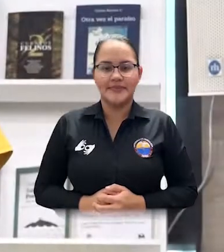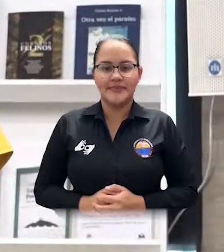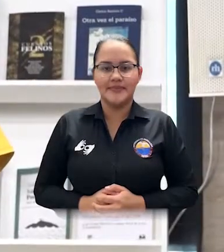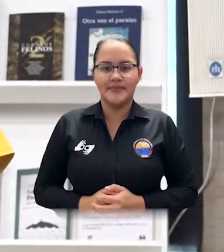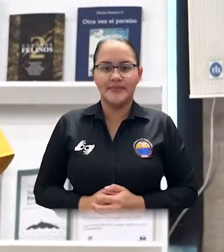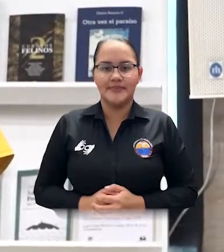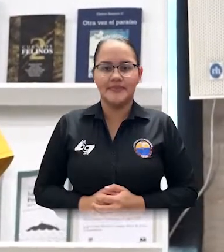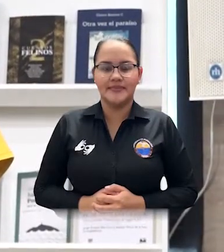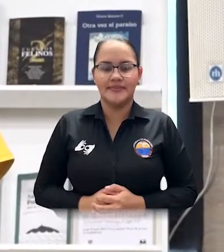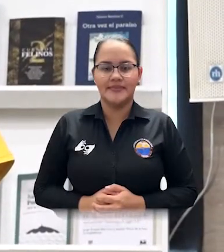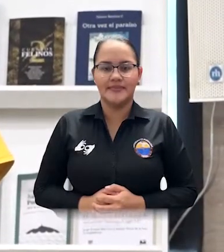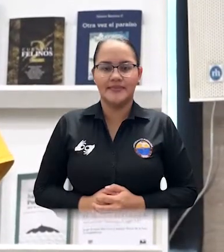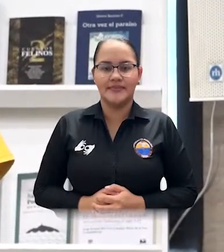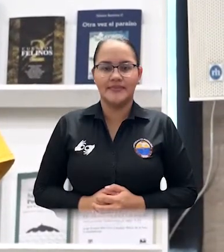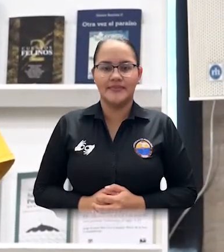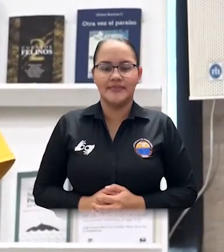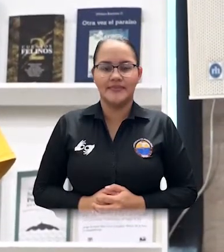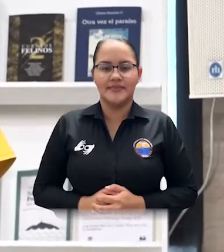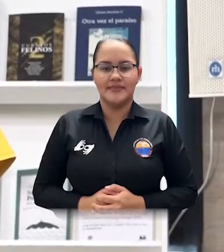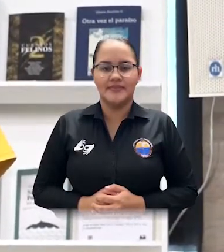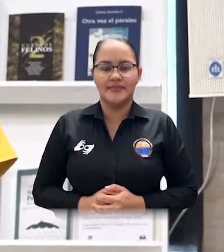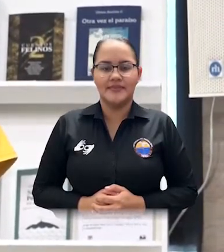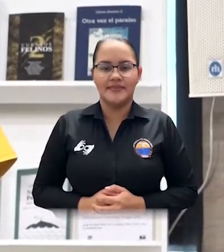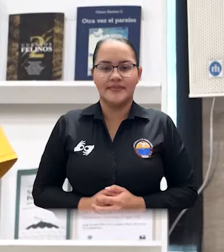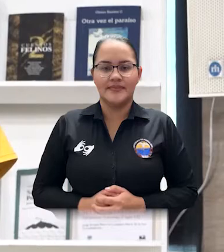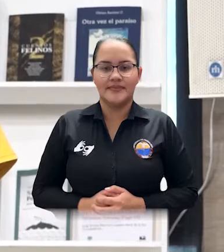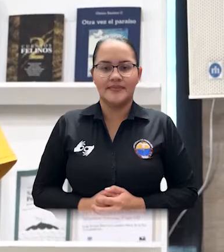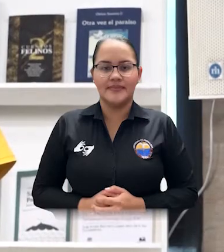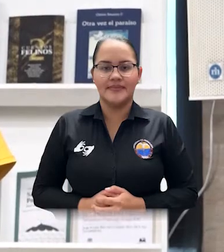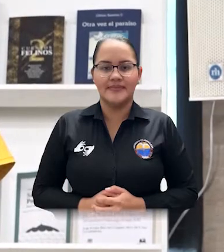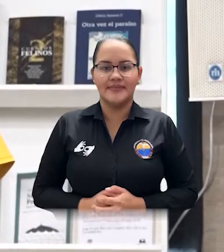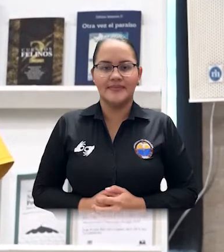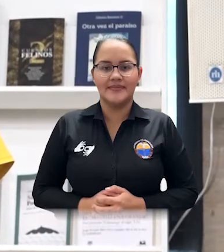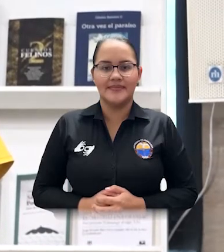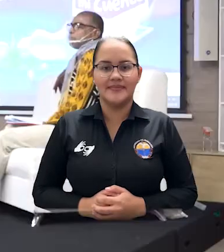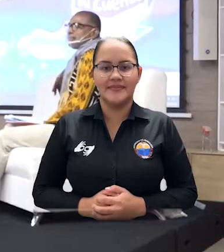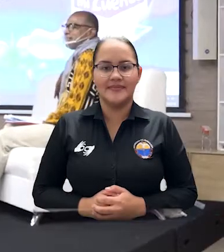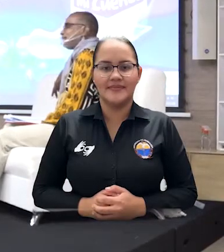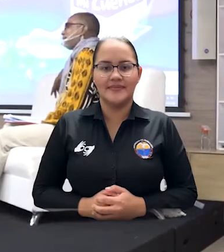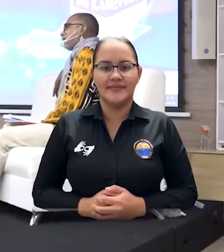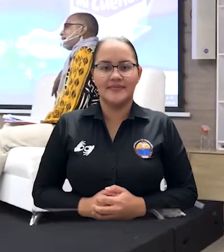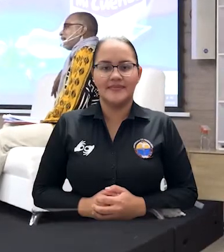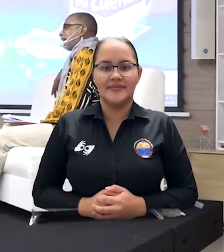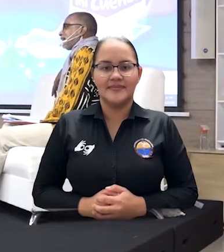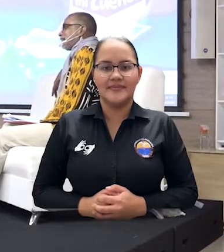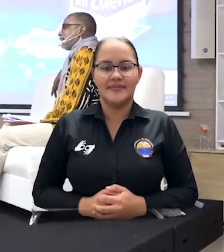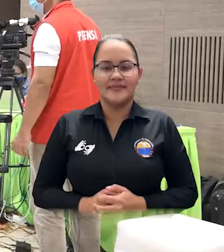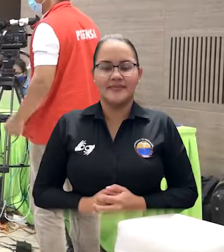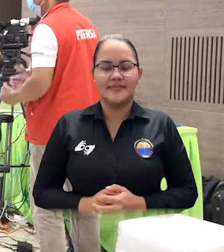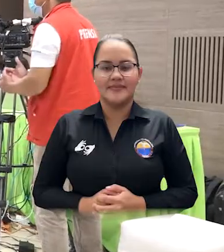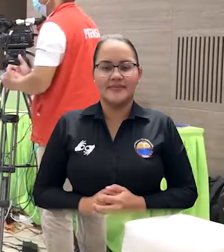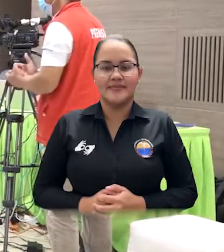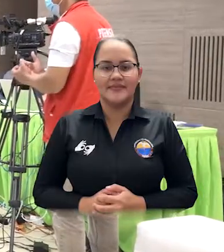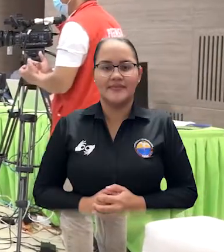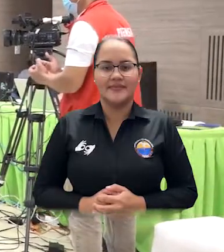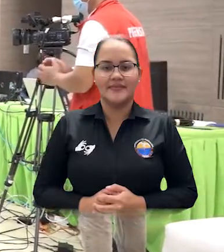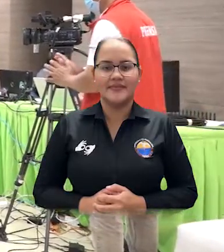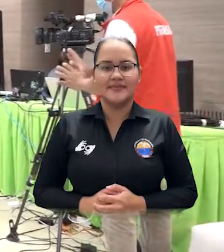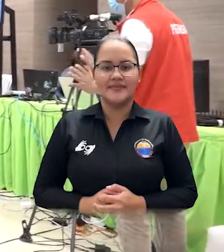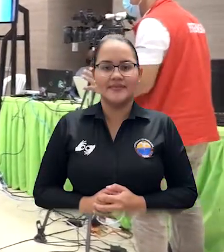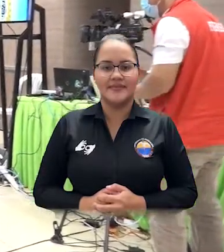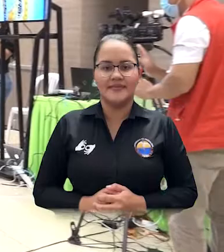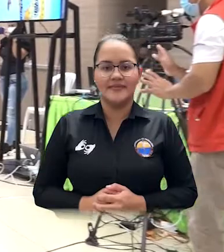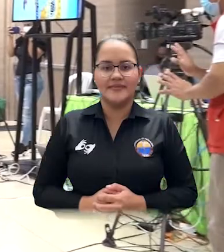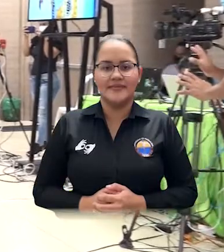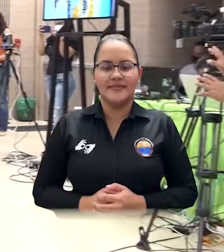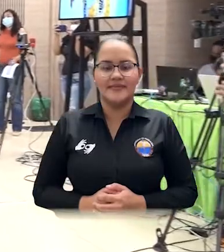de que a lo lejos no lo ha guardado un fantasma, sino una palma de coco que